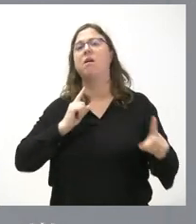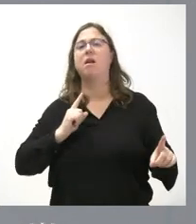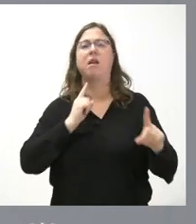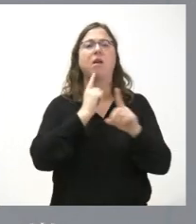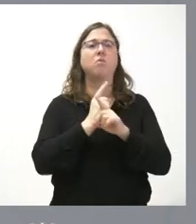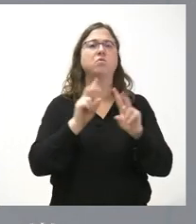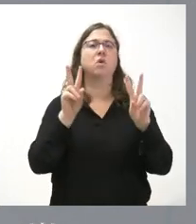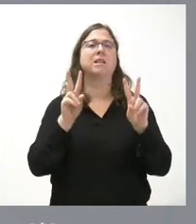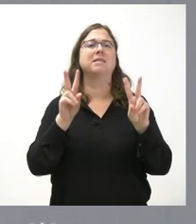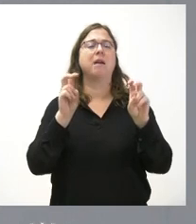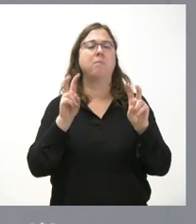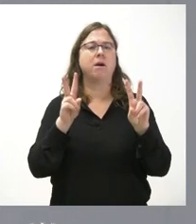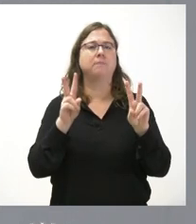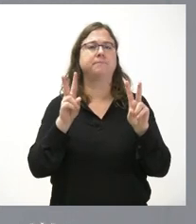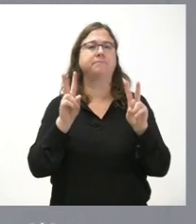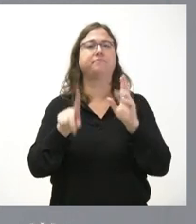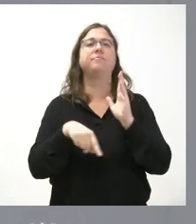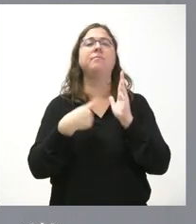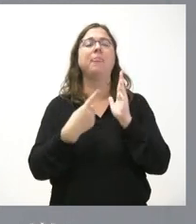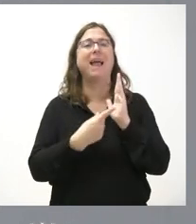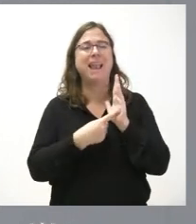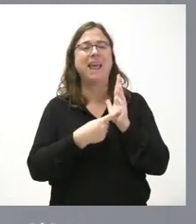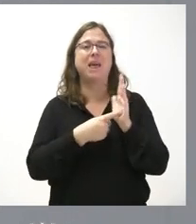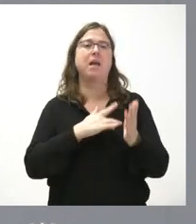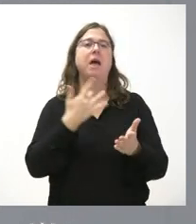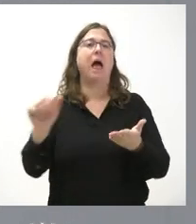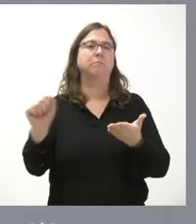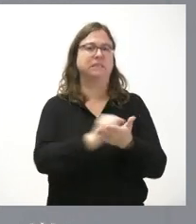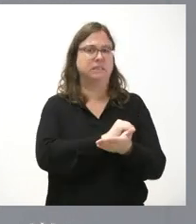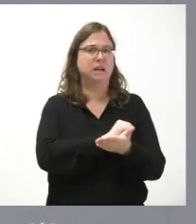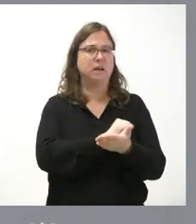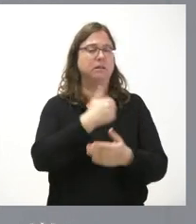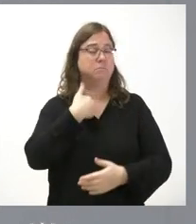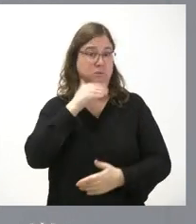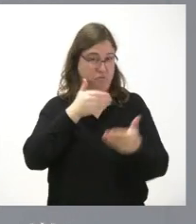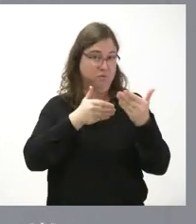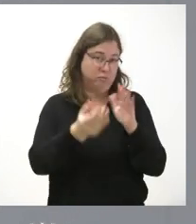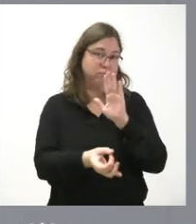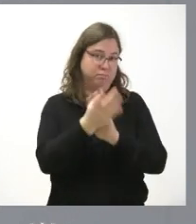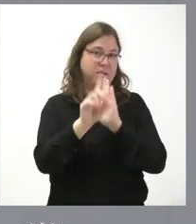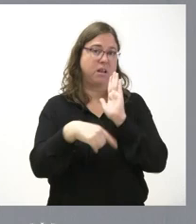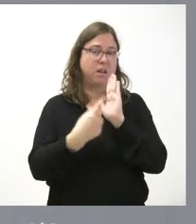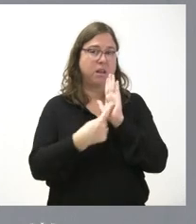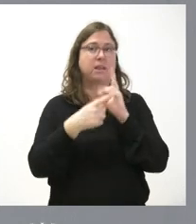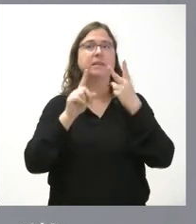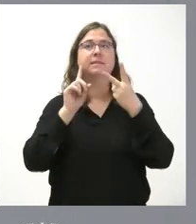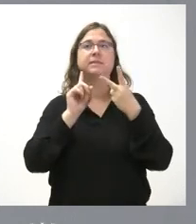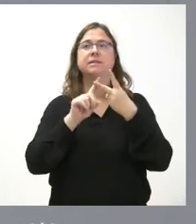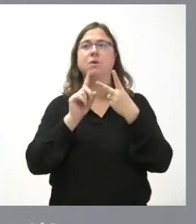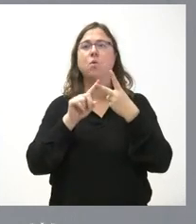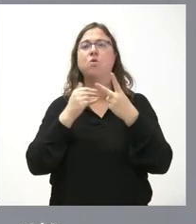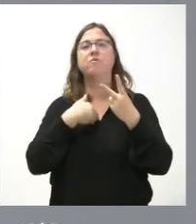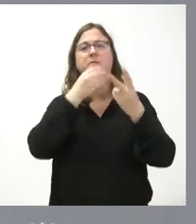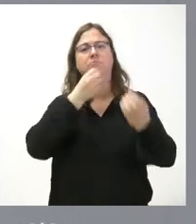relación con la ley de amnistía cuando esta se produzca. En segundo lugar, ya dar